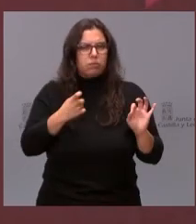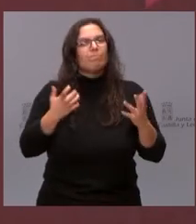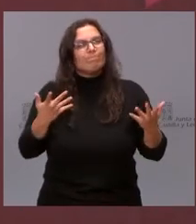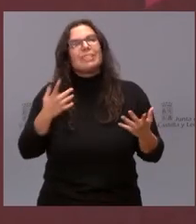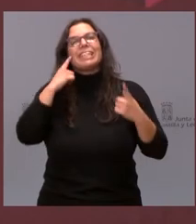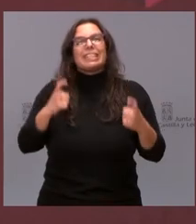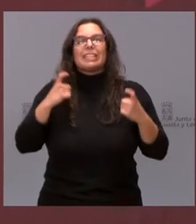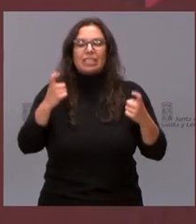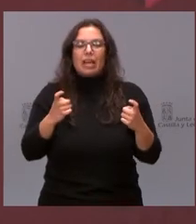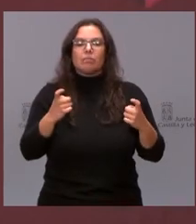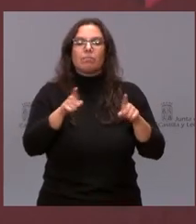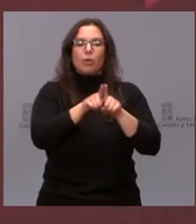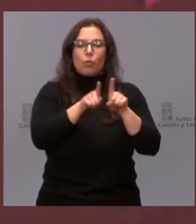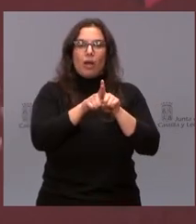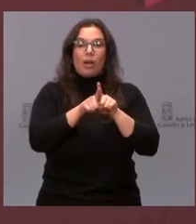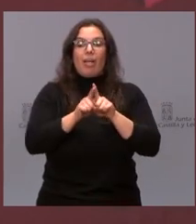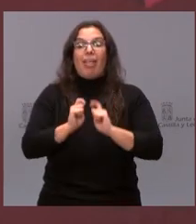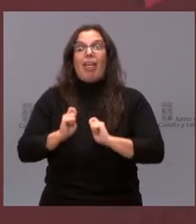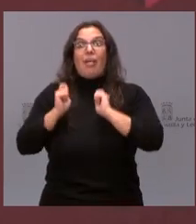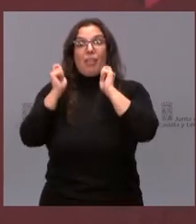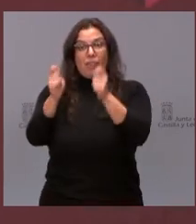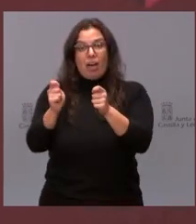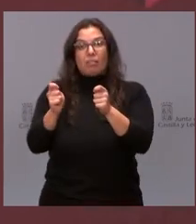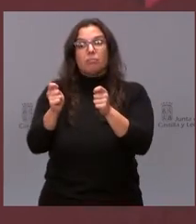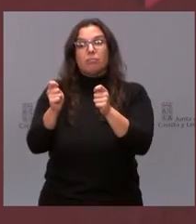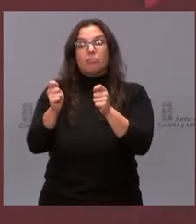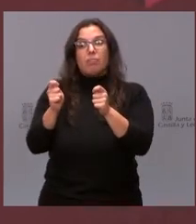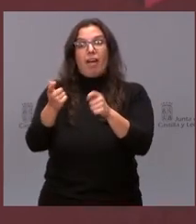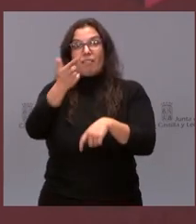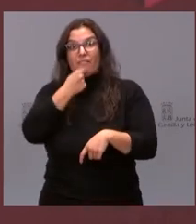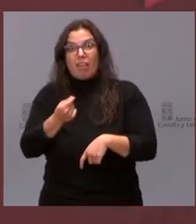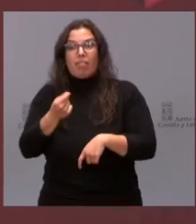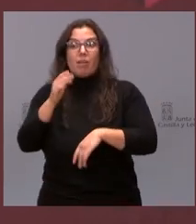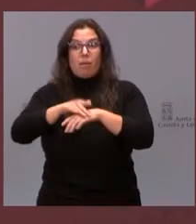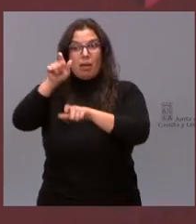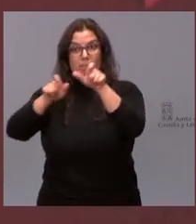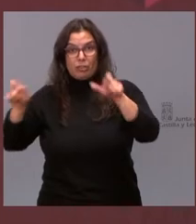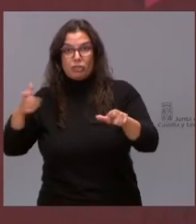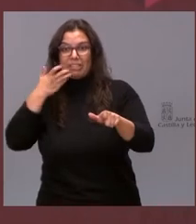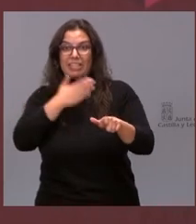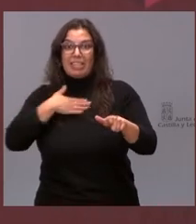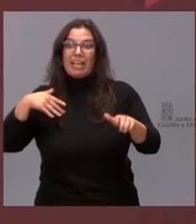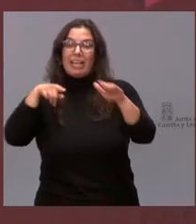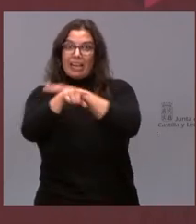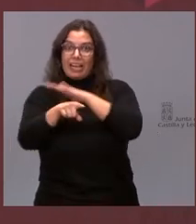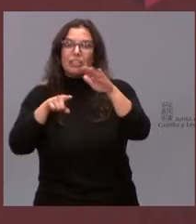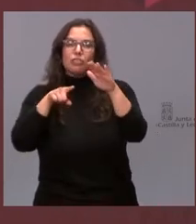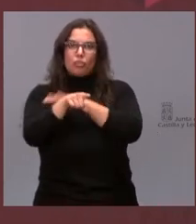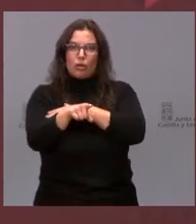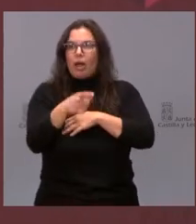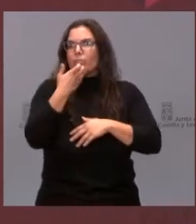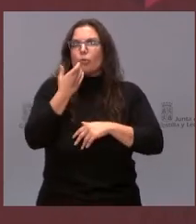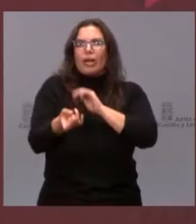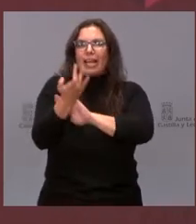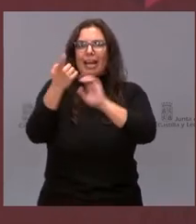ese equilibrio, hacer la vida, la Administración, cada vez más sencilla a quienes quieren instalar una empresa